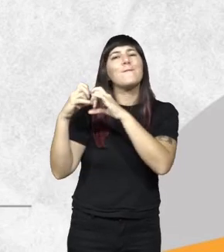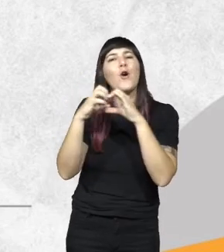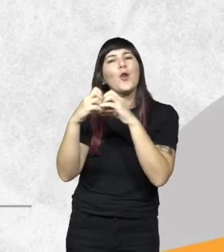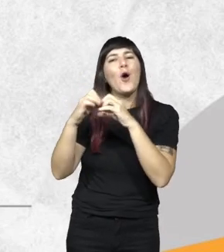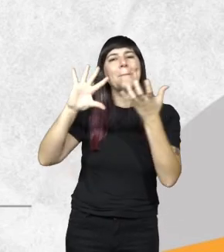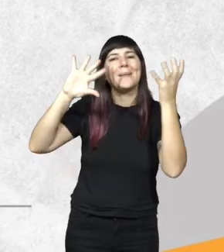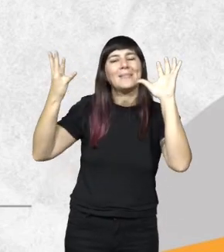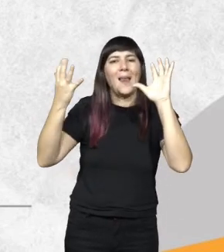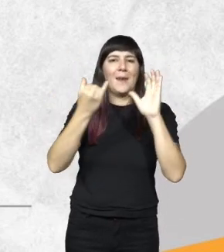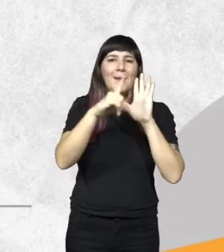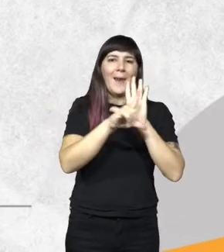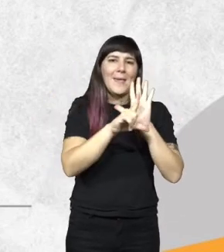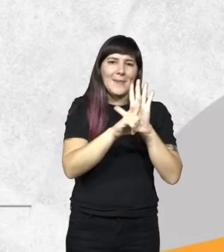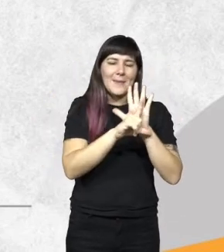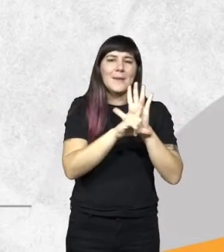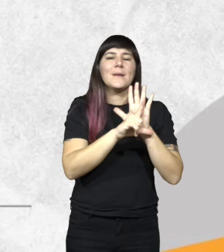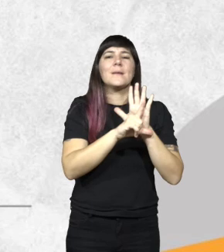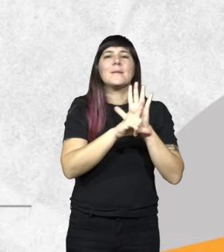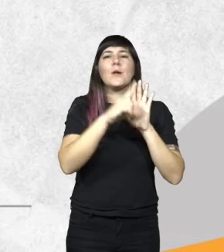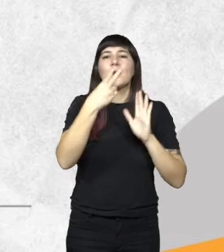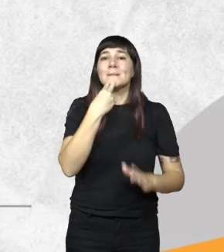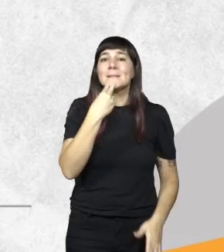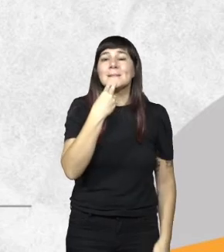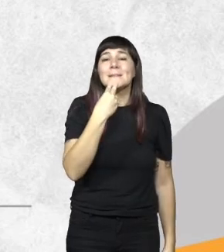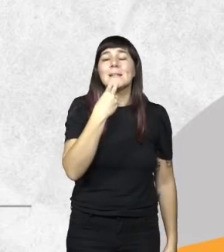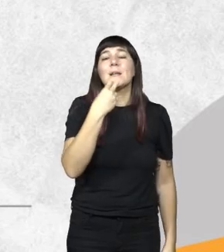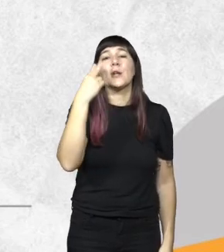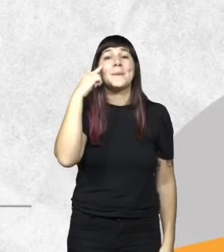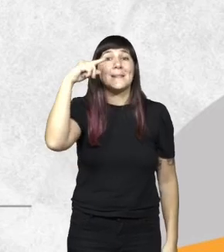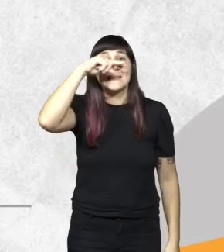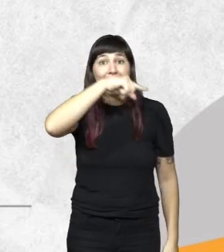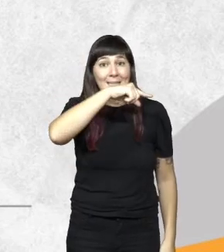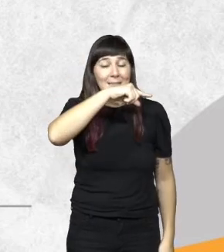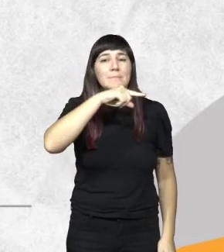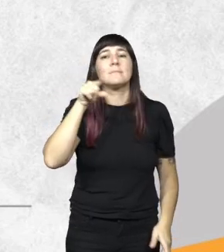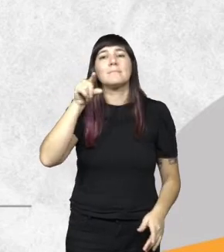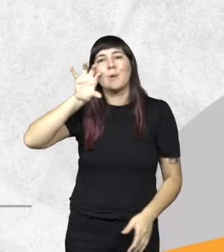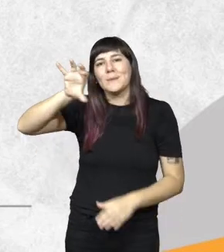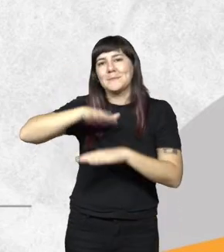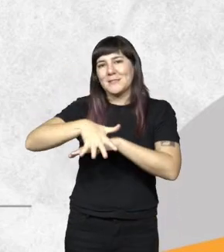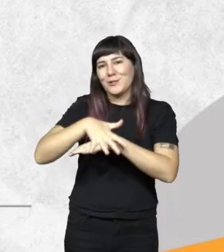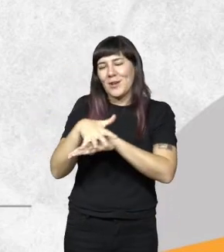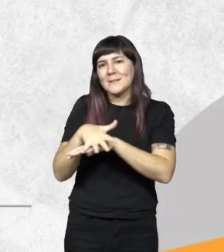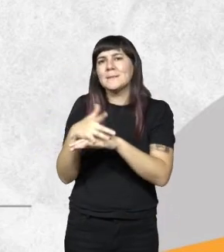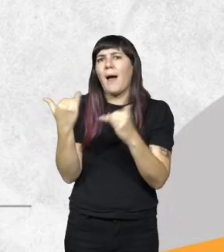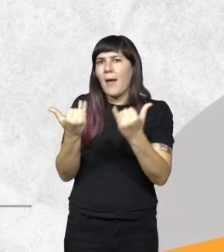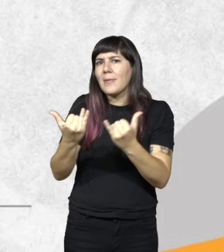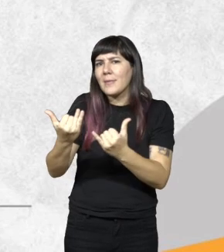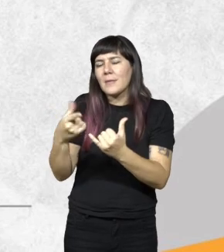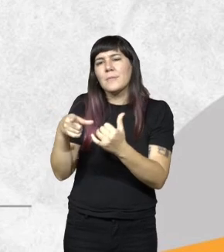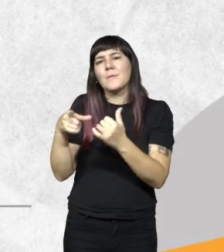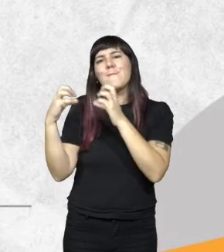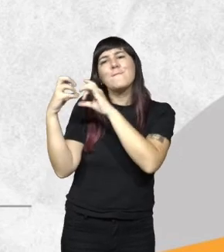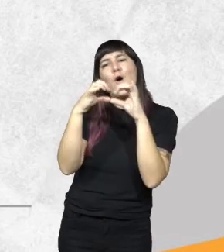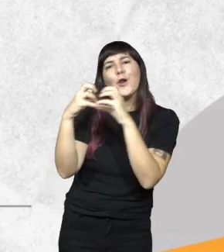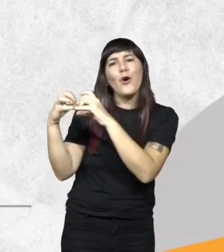con una ley con la ley 11 número 97 así que la provincia de Misiones va a contar con un con